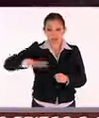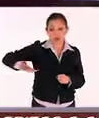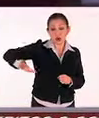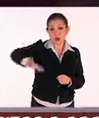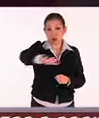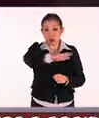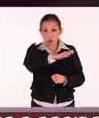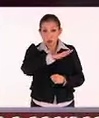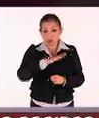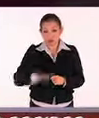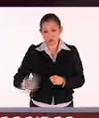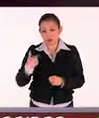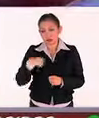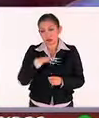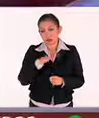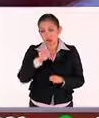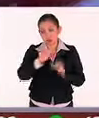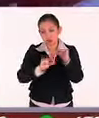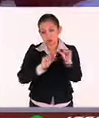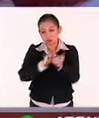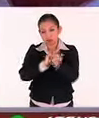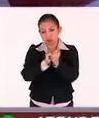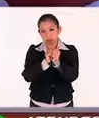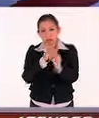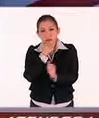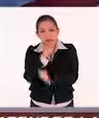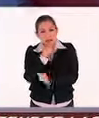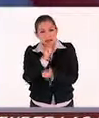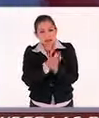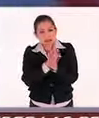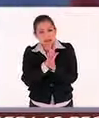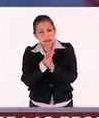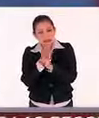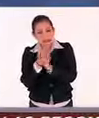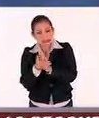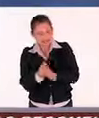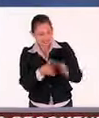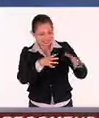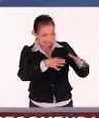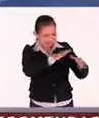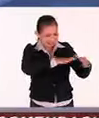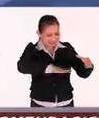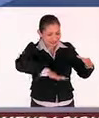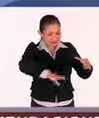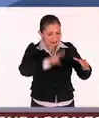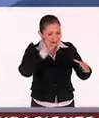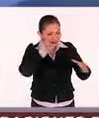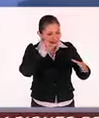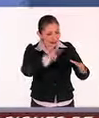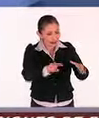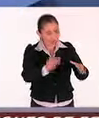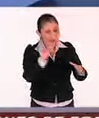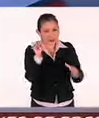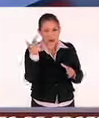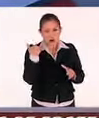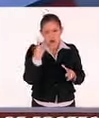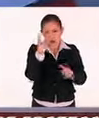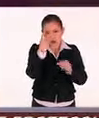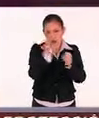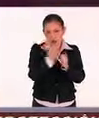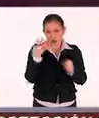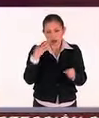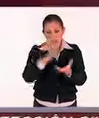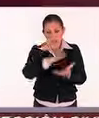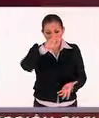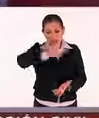está, estamos envejeciendo, el hongo poblacional nos dice que hace apenas un par de años